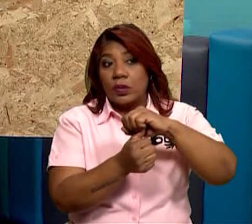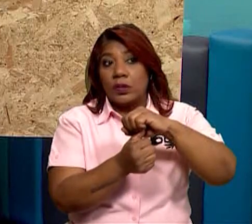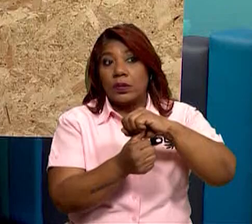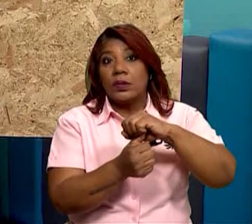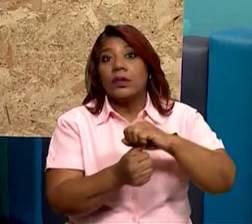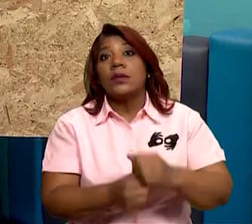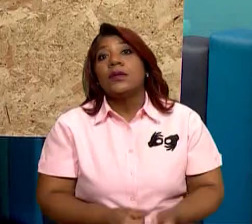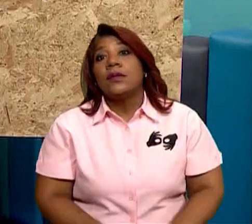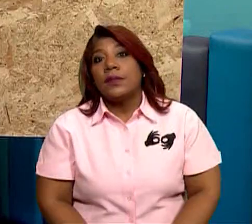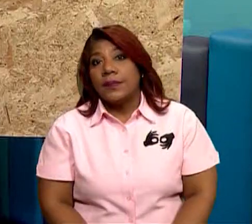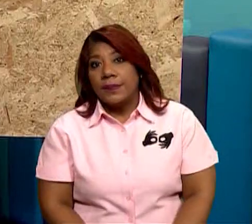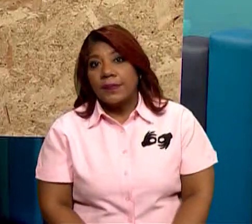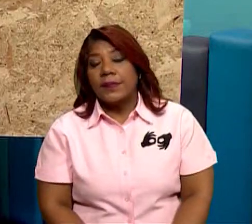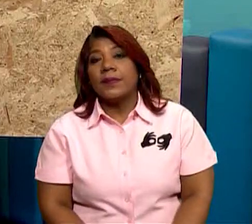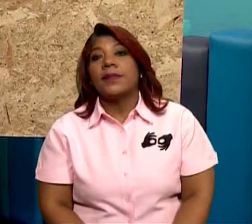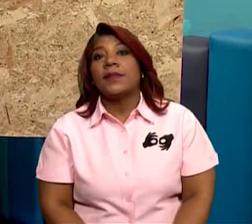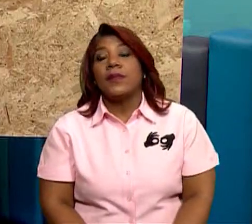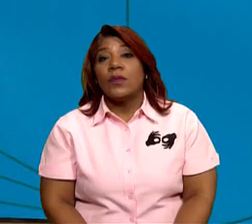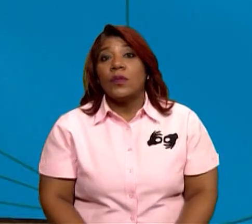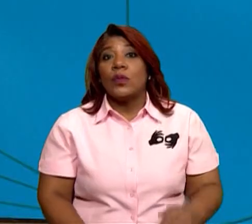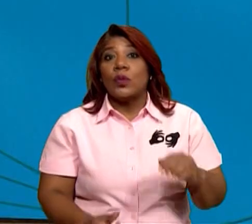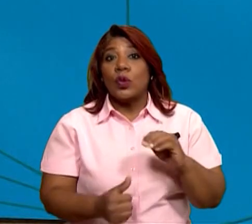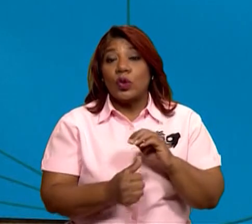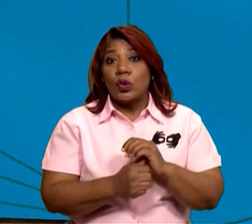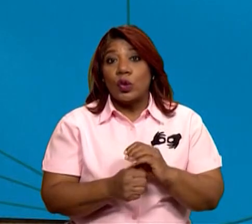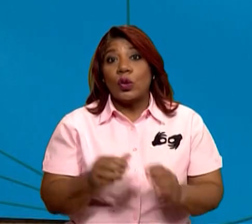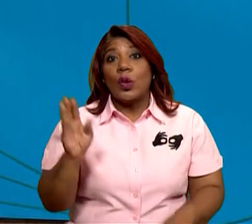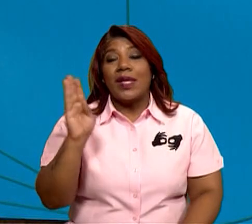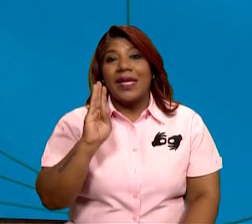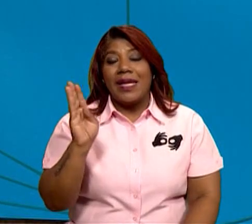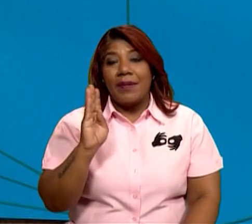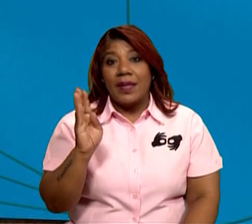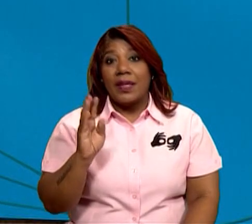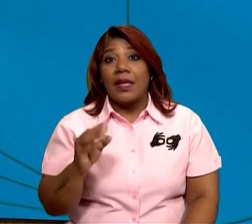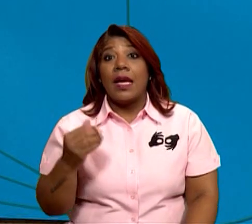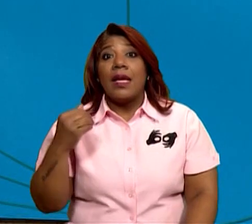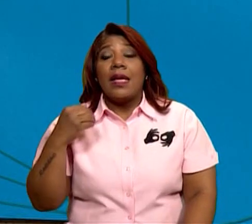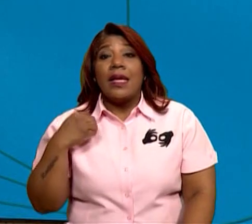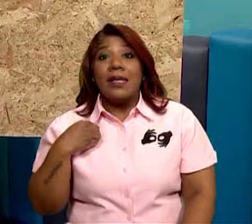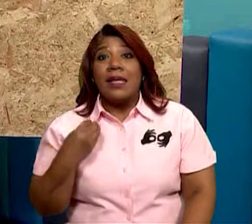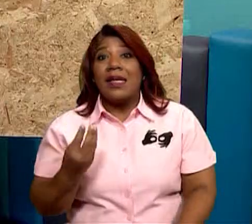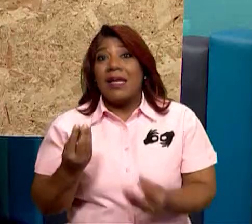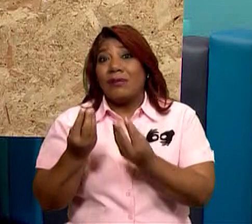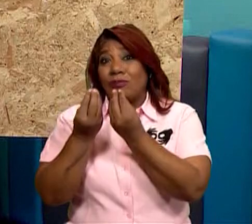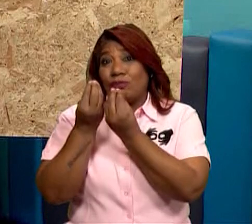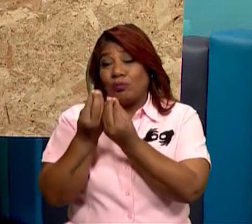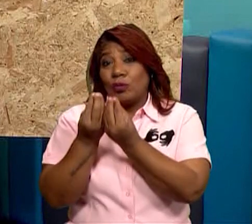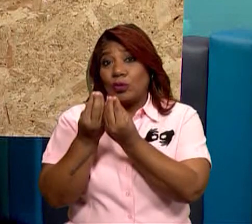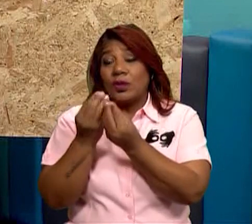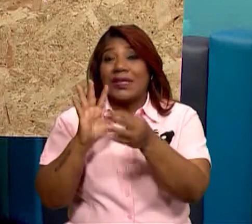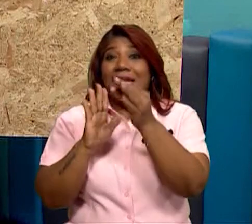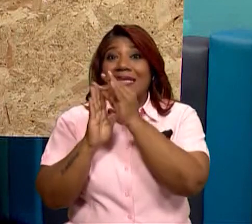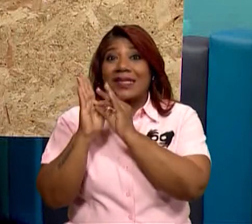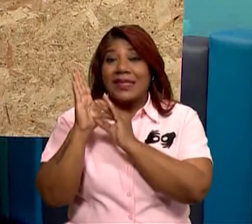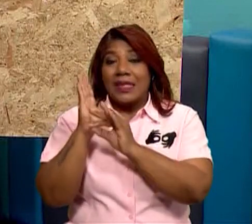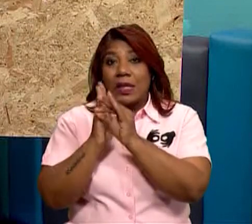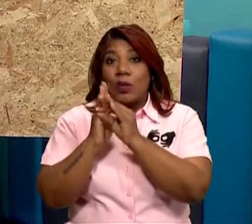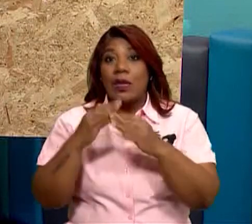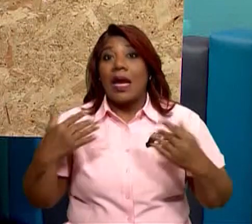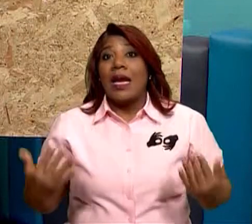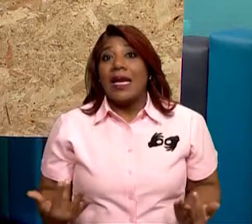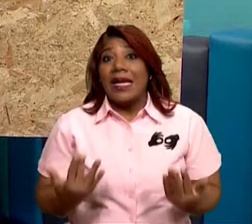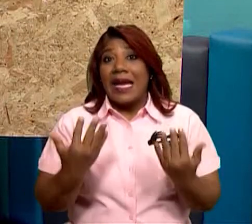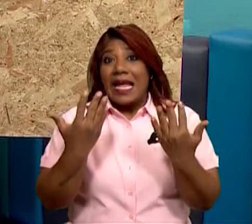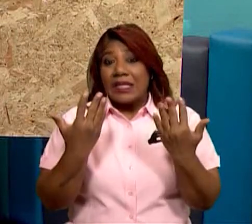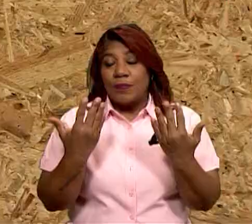Procariotas, muy bien. Pero también tenemos, ¿cuál más? ¿Las qué? ¿Membrana celular? No, tenemos